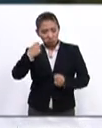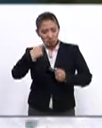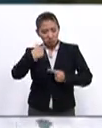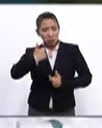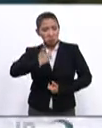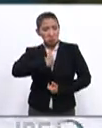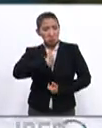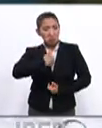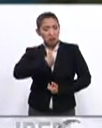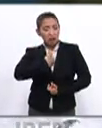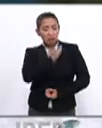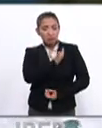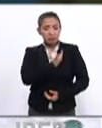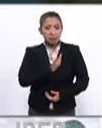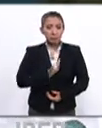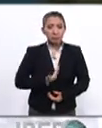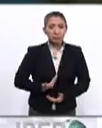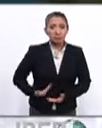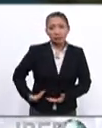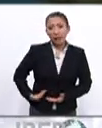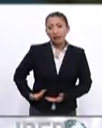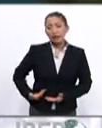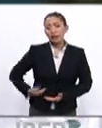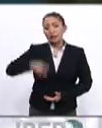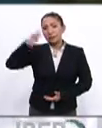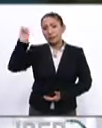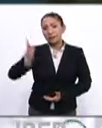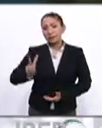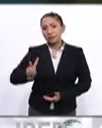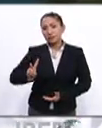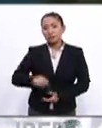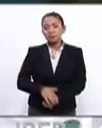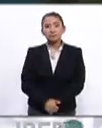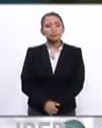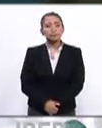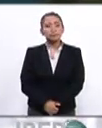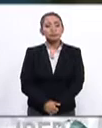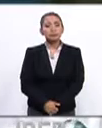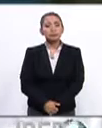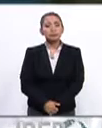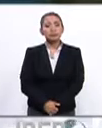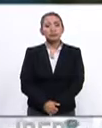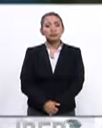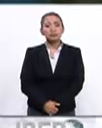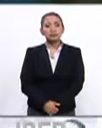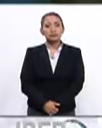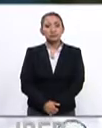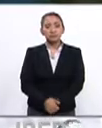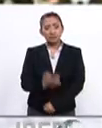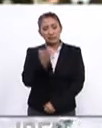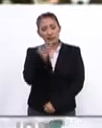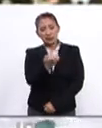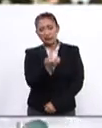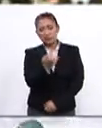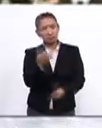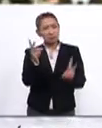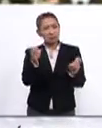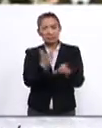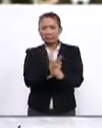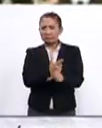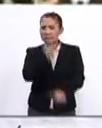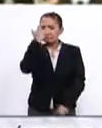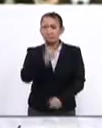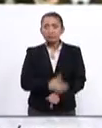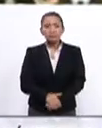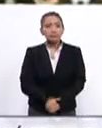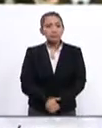autoproclamándose presidente de la República Bolivariana de Venezuela. Es un asunto gravísimo.